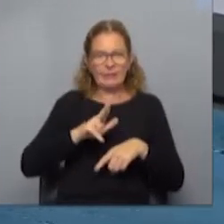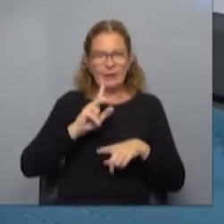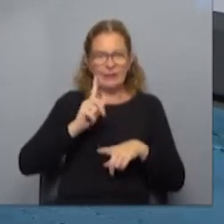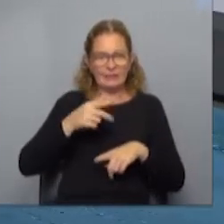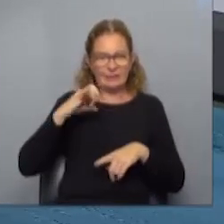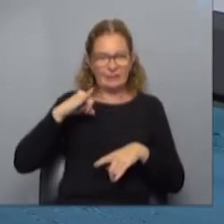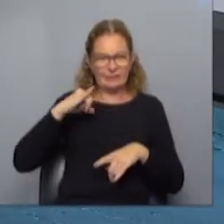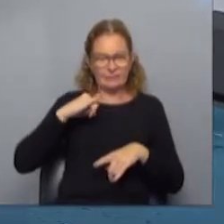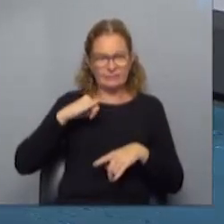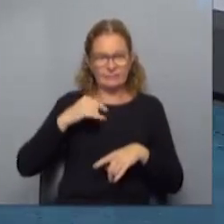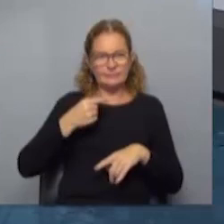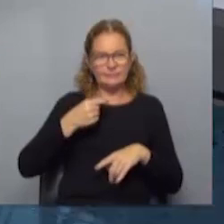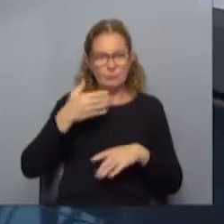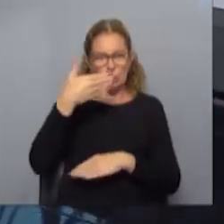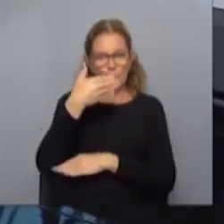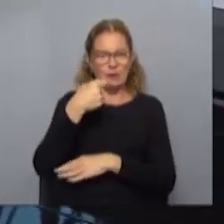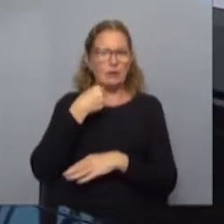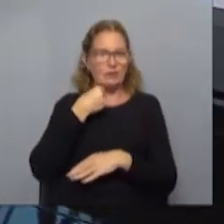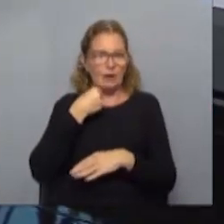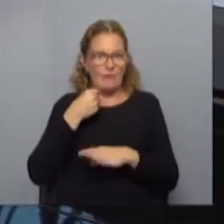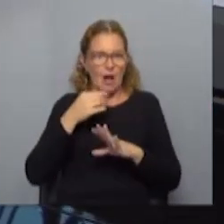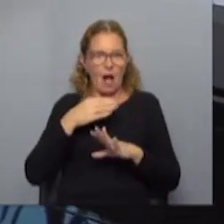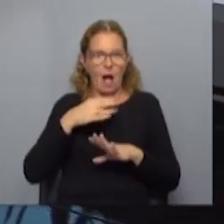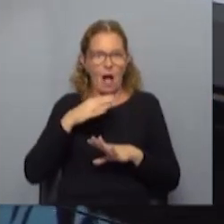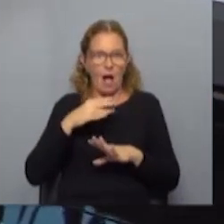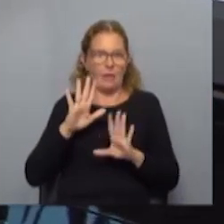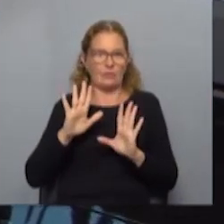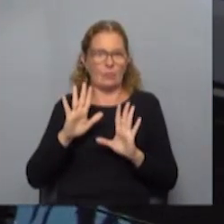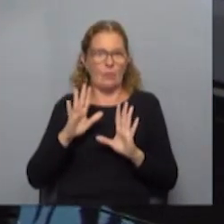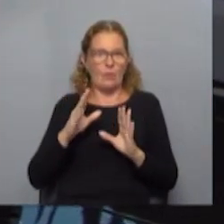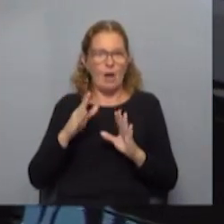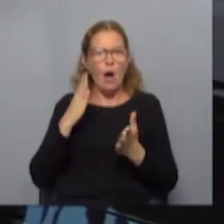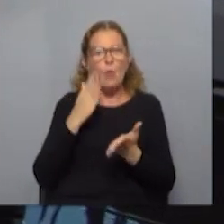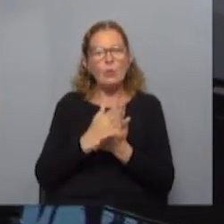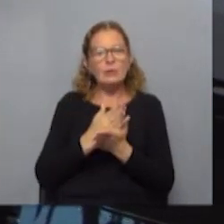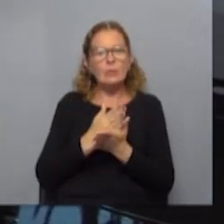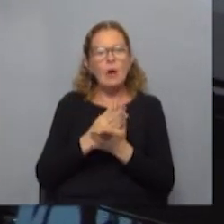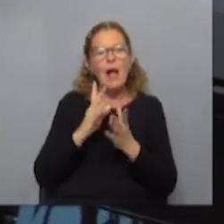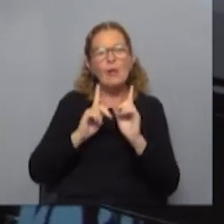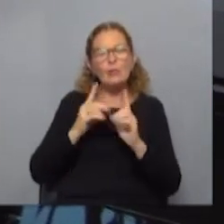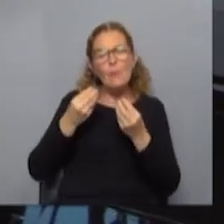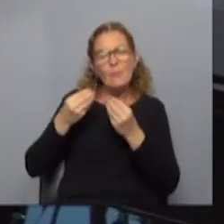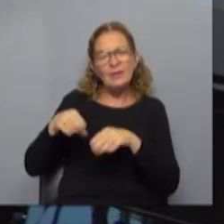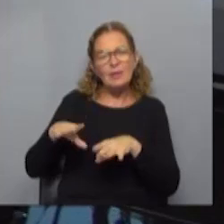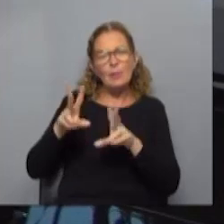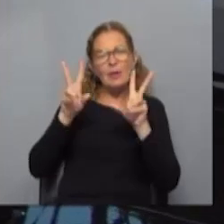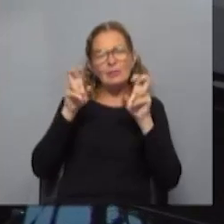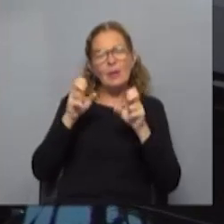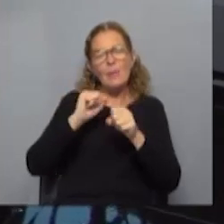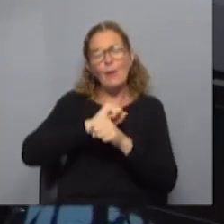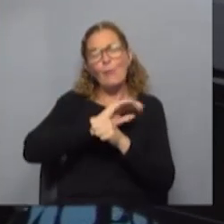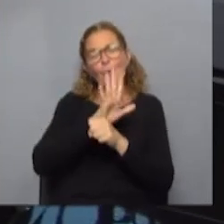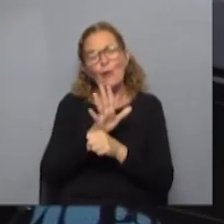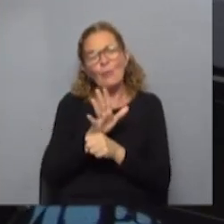Colonia, tuvieron que hubo reservas y hubo... A último momento se perdieron algunas por aquello mismo tema del COVID,